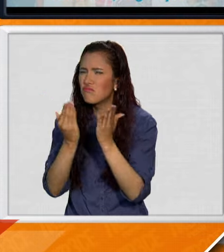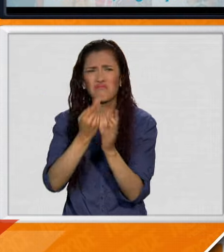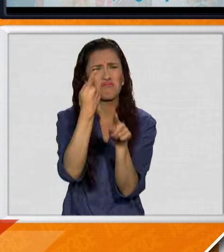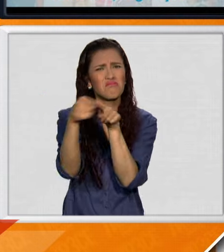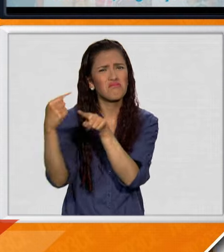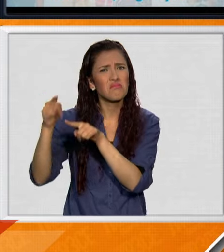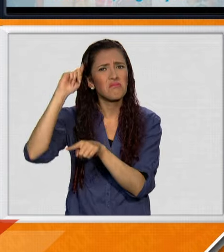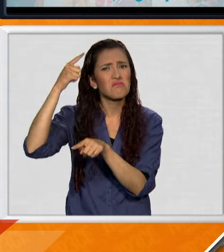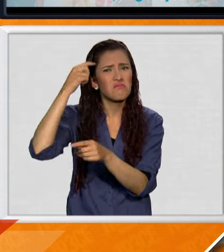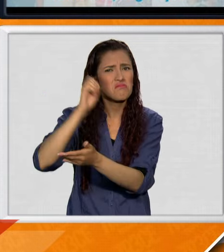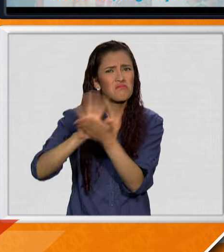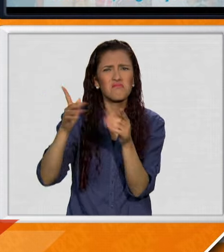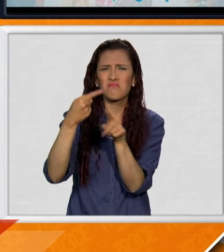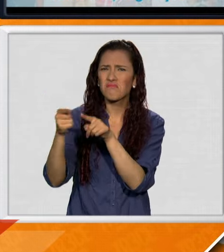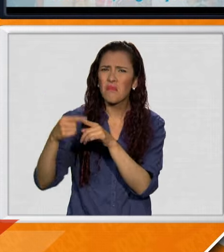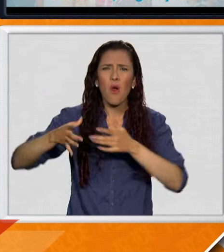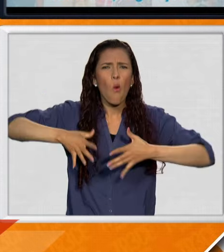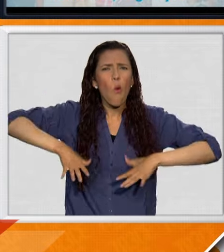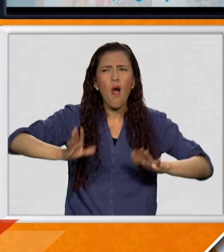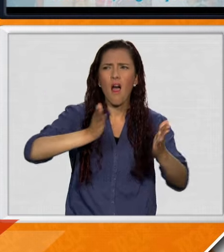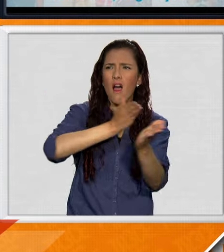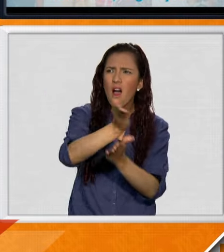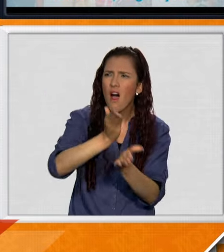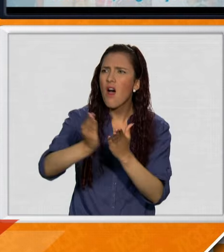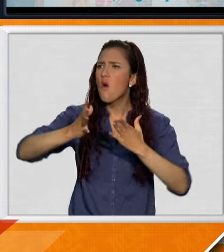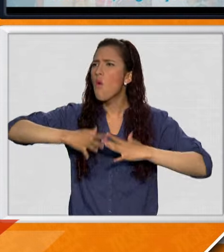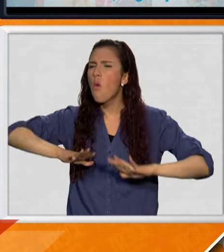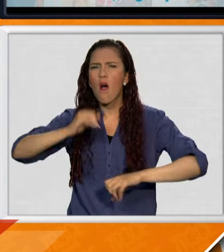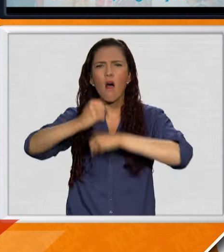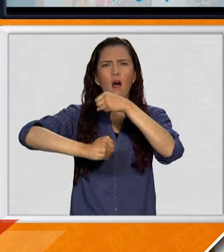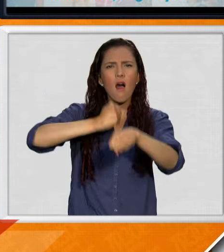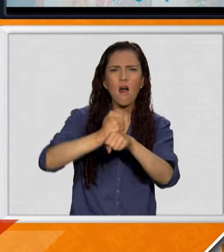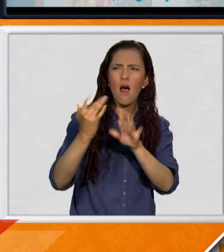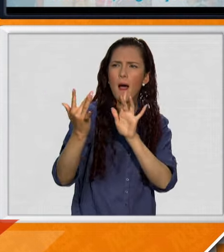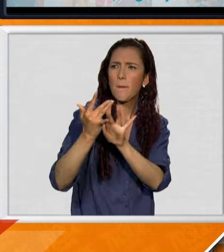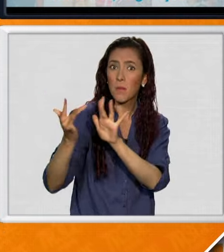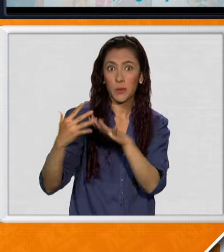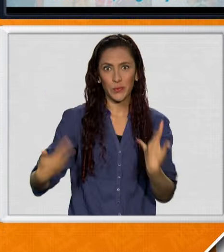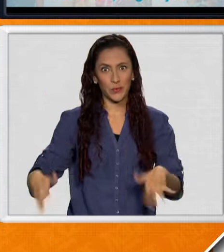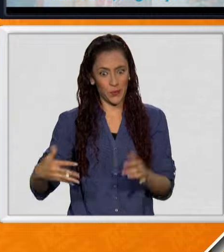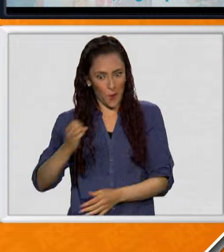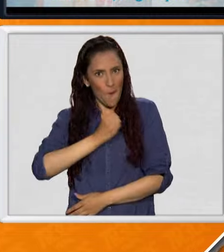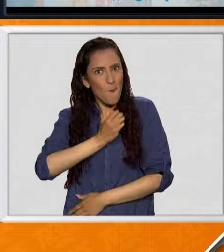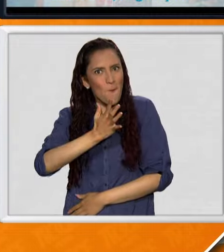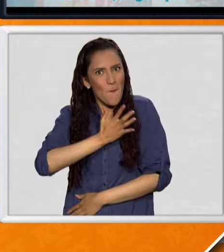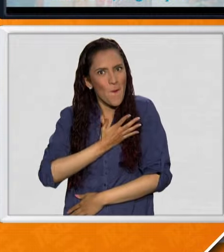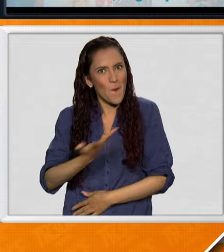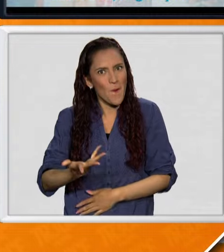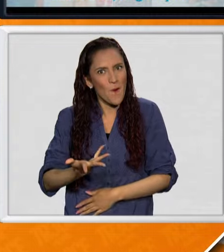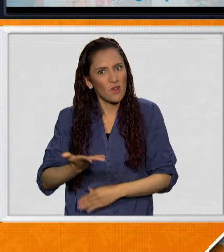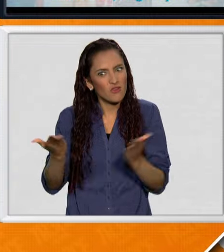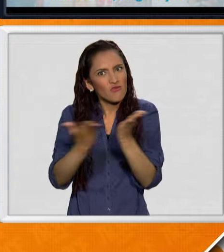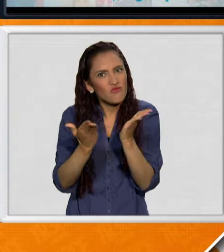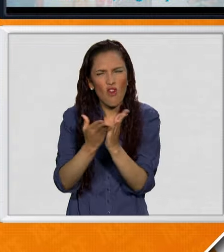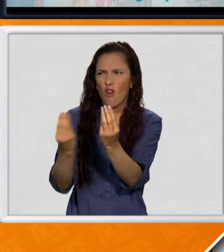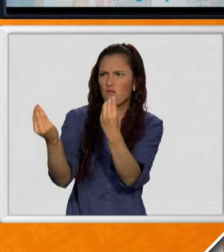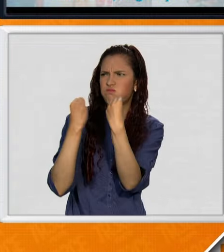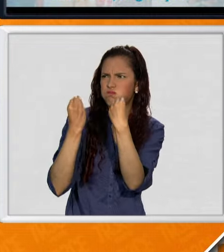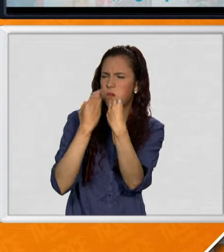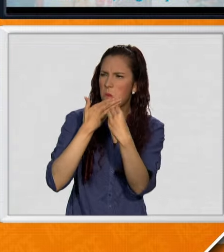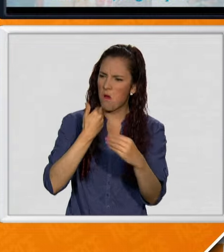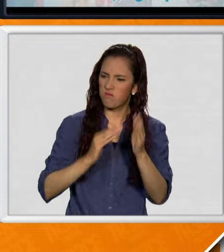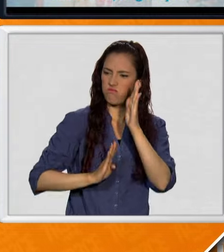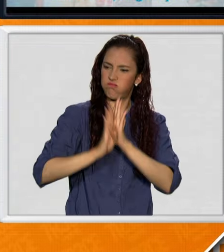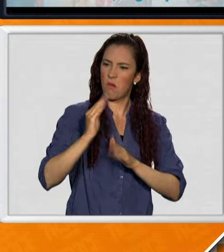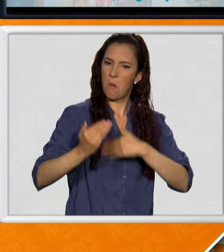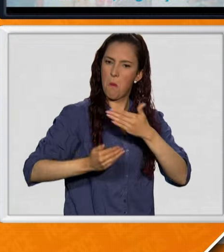todo tipo para todos los perfiles, para todas las edades. Con lo cual es una oportunidad extraordinaria para formarte, estudiar y crecer a nivel